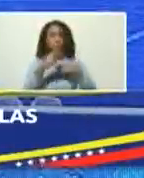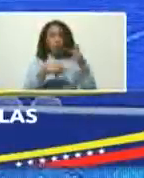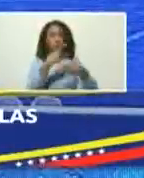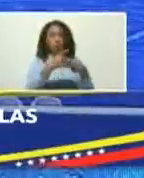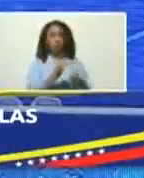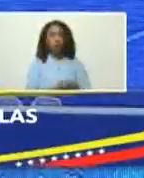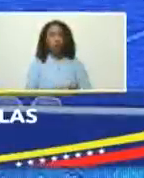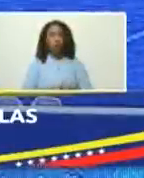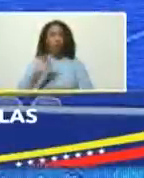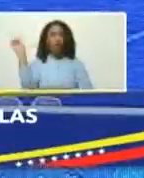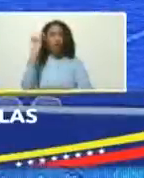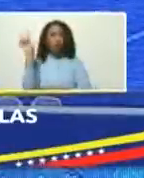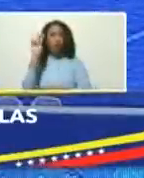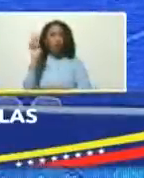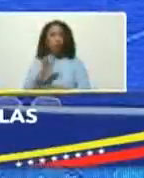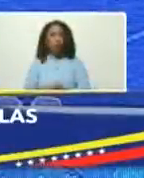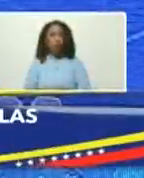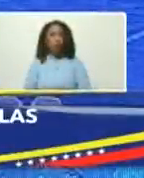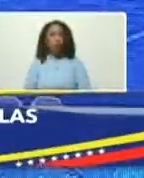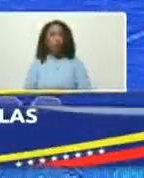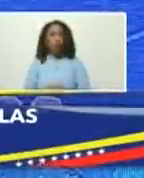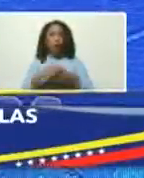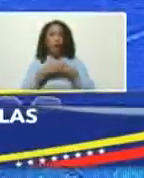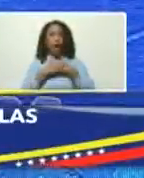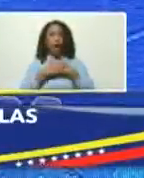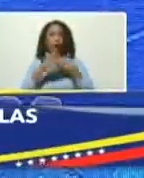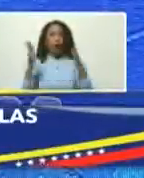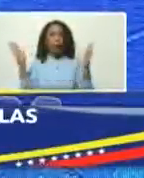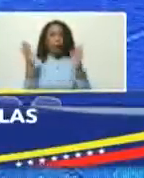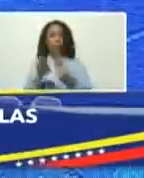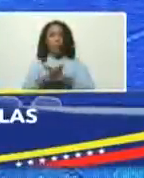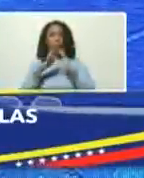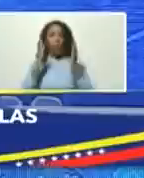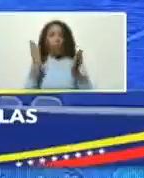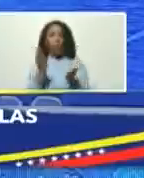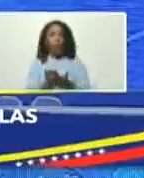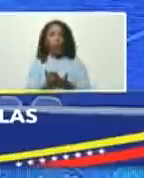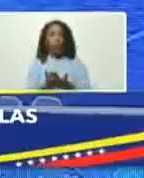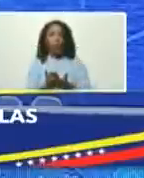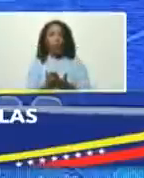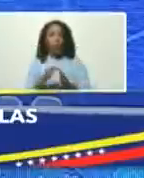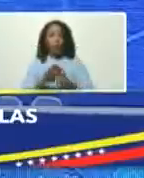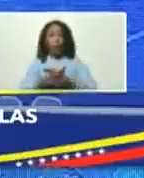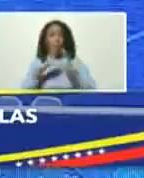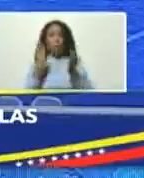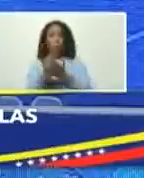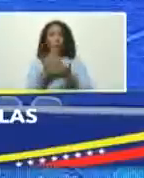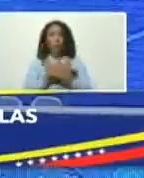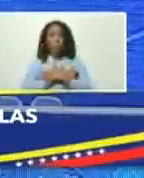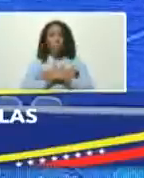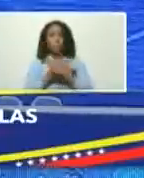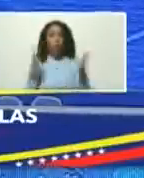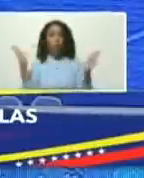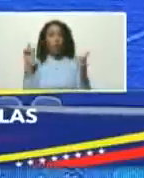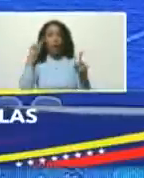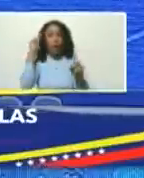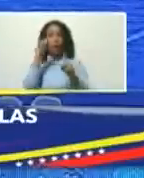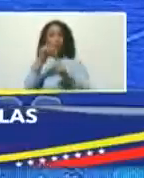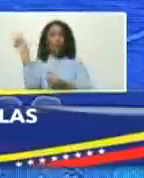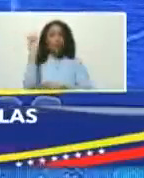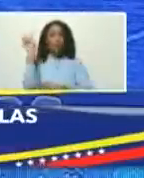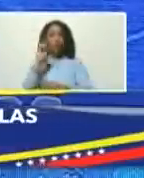Venezuela abre sus puertas al mundo y el mundo abre sus puertas hacia Venezuela